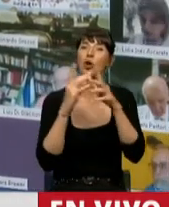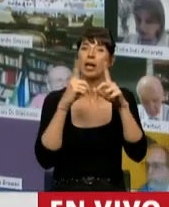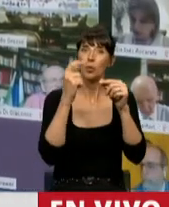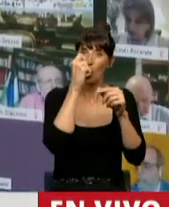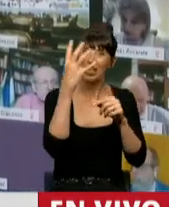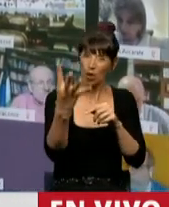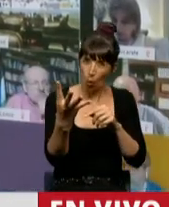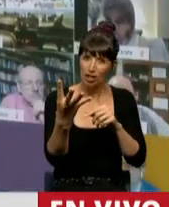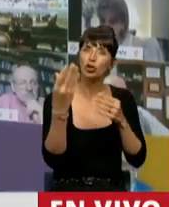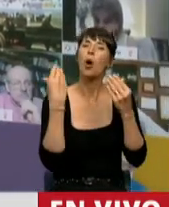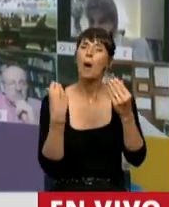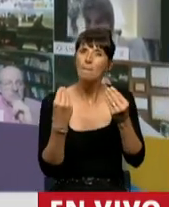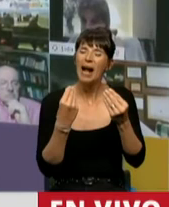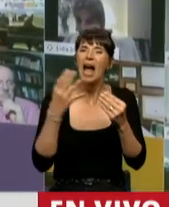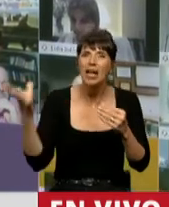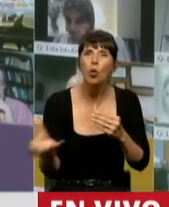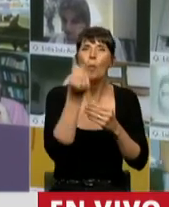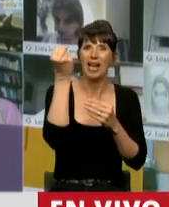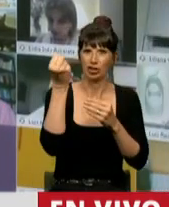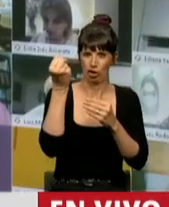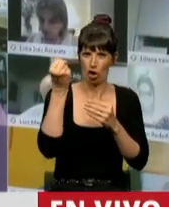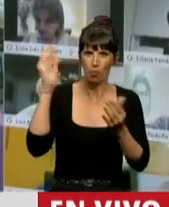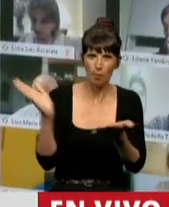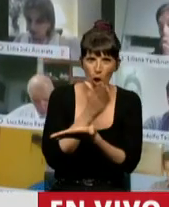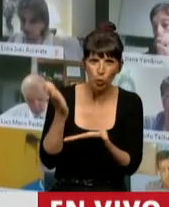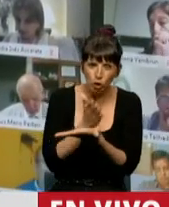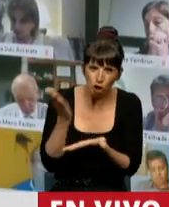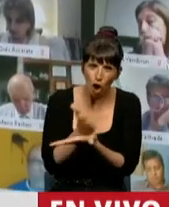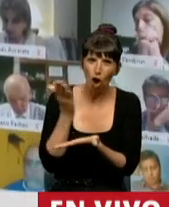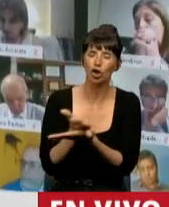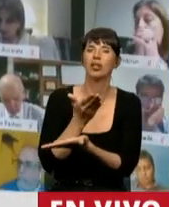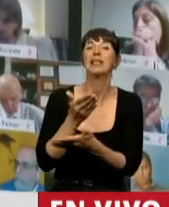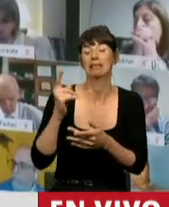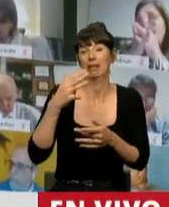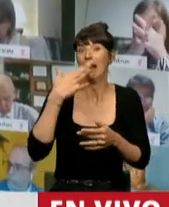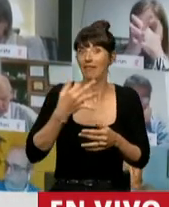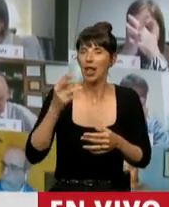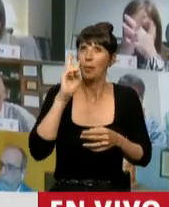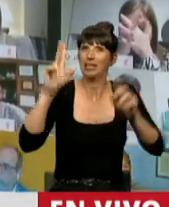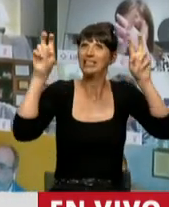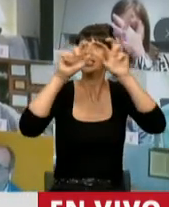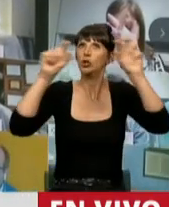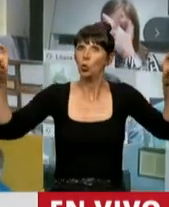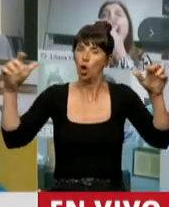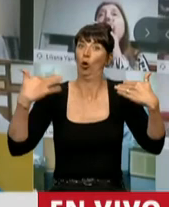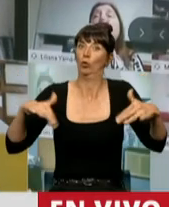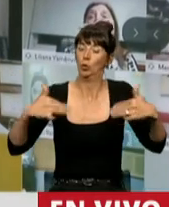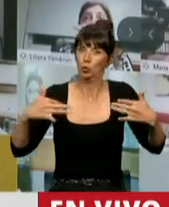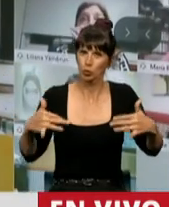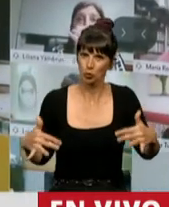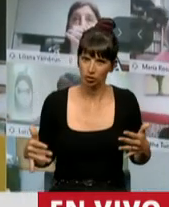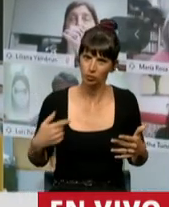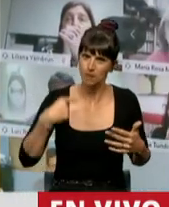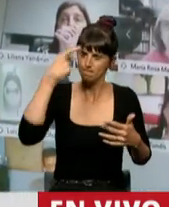la Recuperación de la Producción y el Desarrollo Argentino, que, bueno, el título es realmente grandilocuente y me parece genial, no me